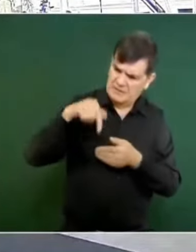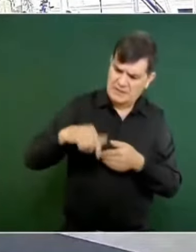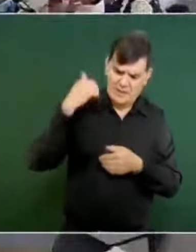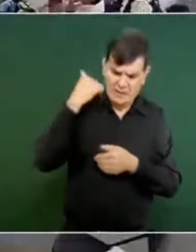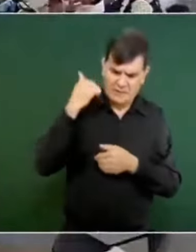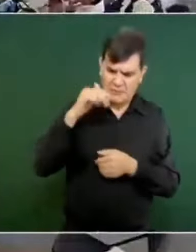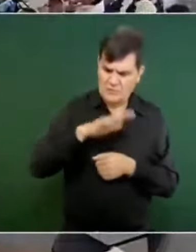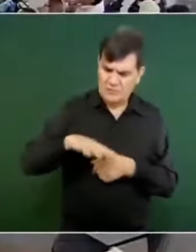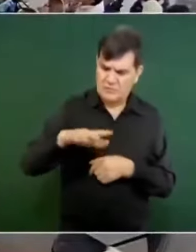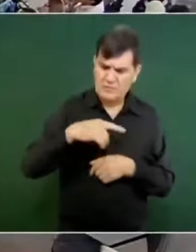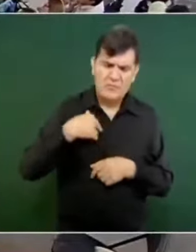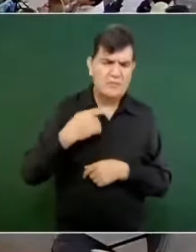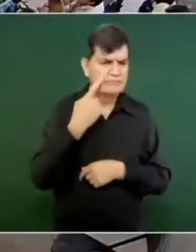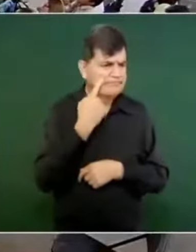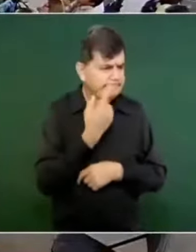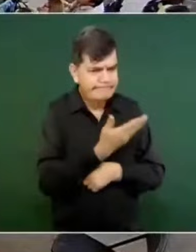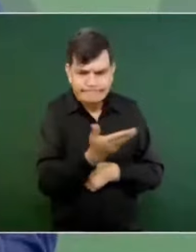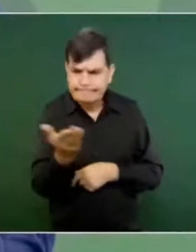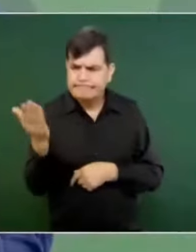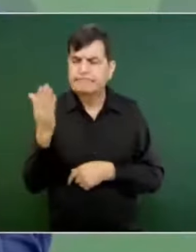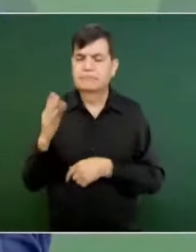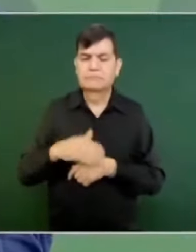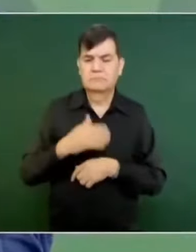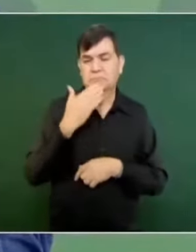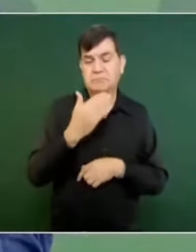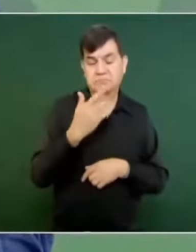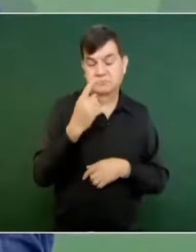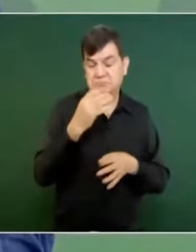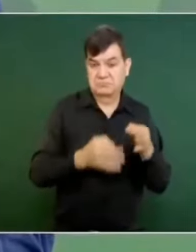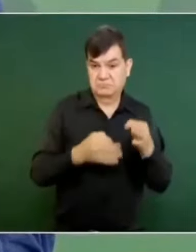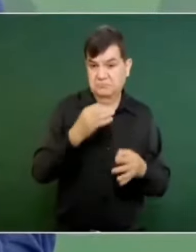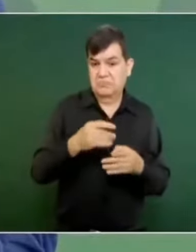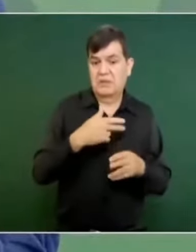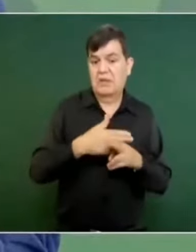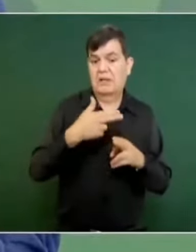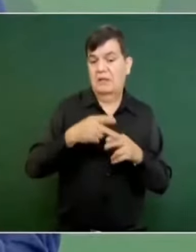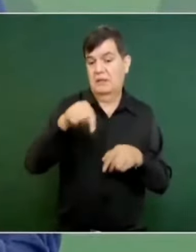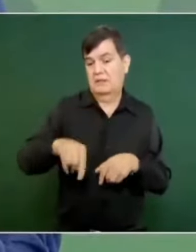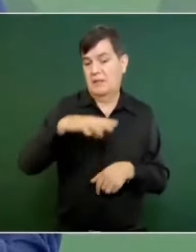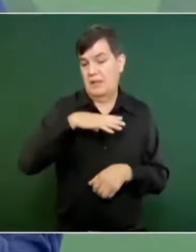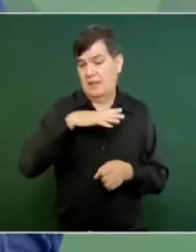Sería bueno, sería muy bueno. Igual hasta tienen casos aquí.